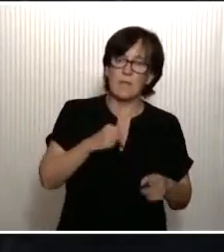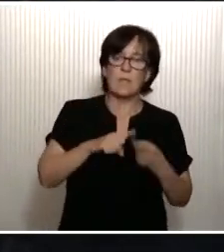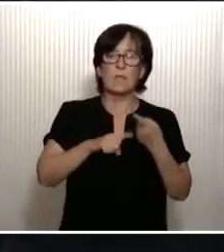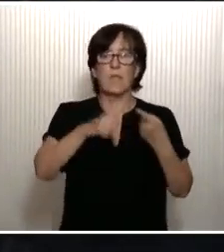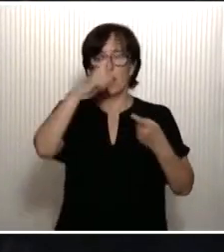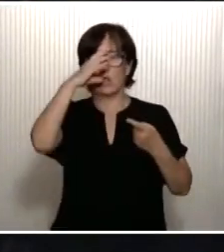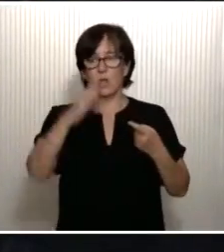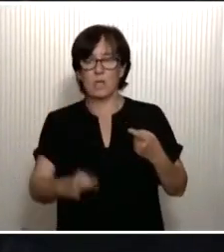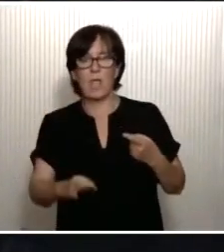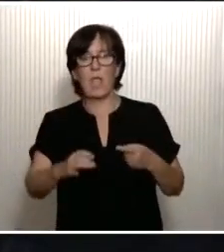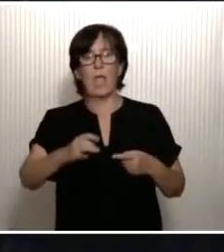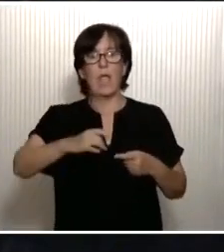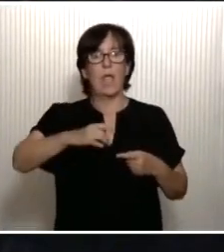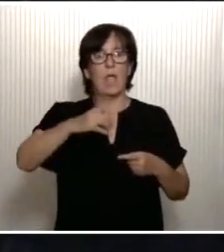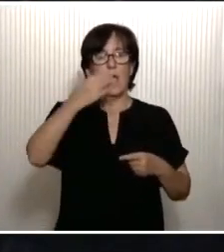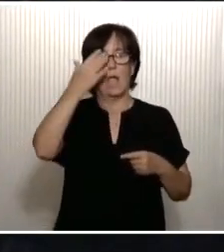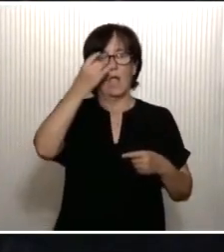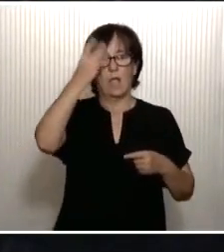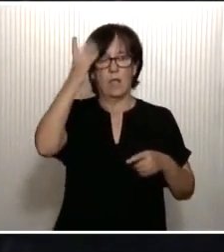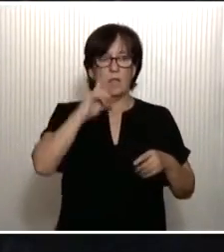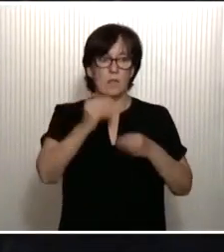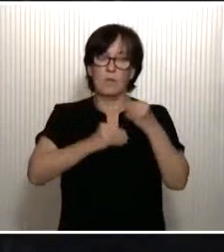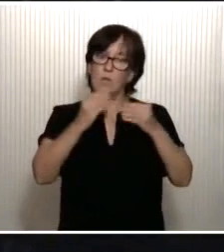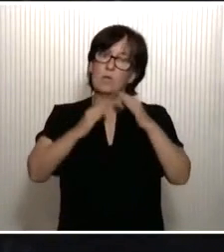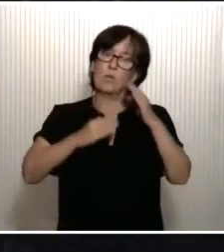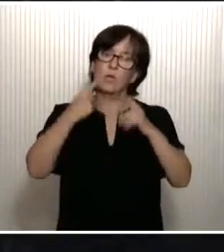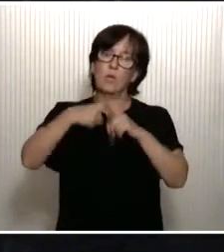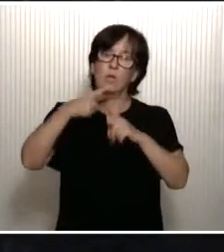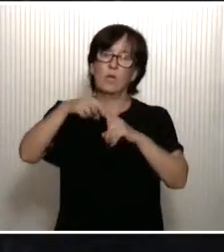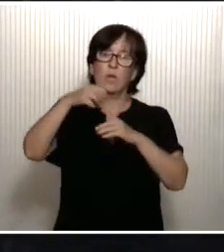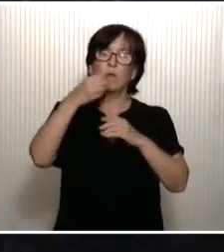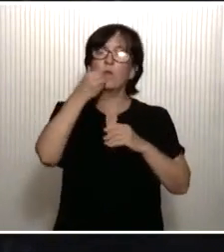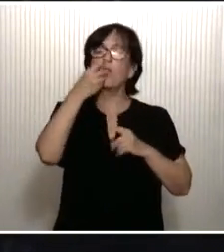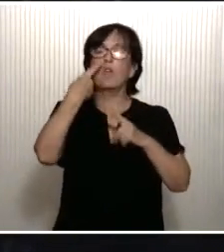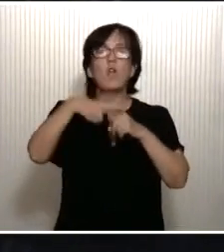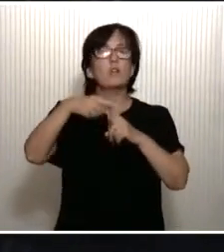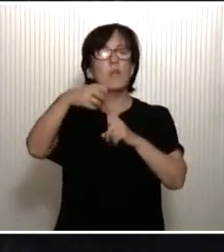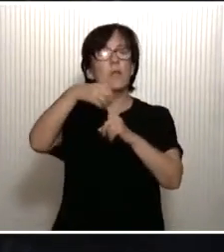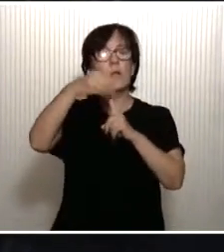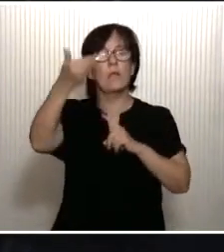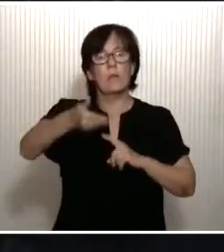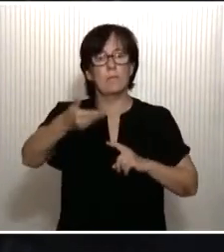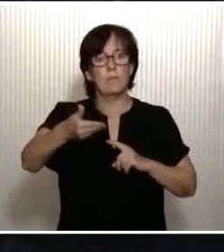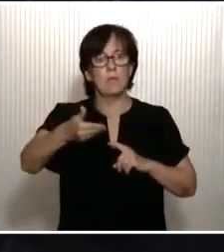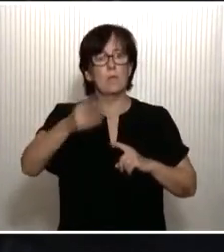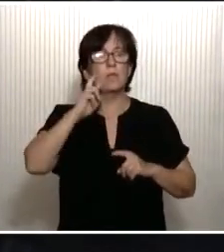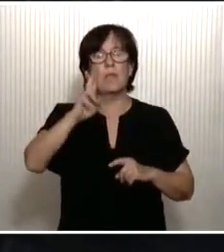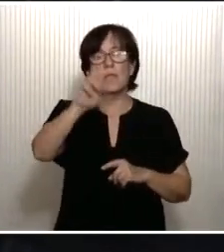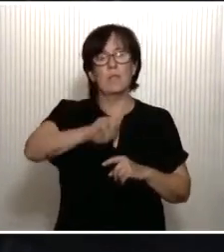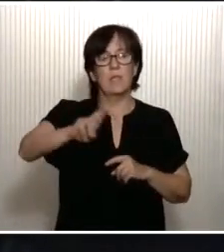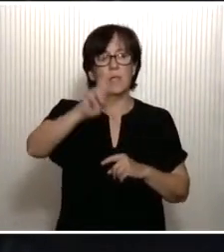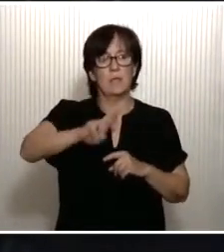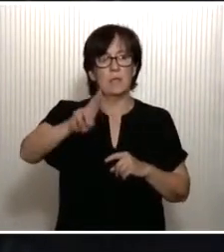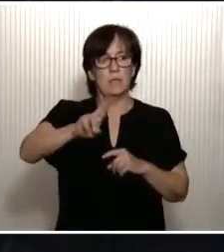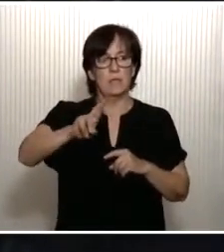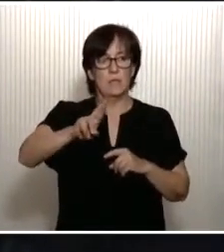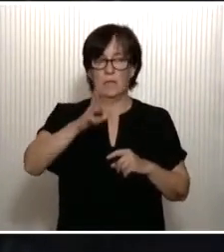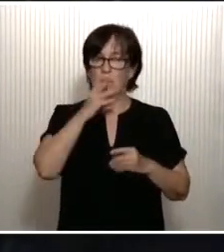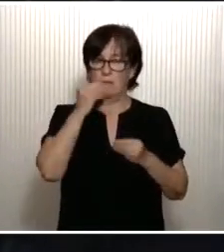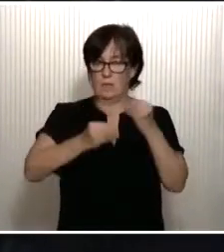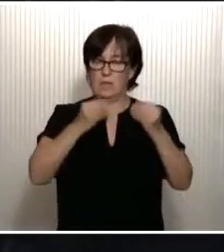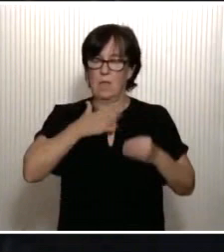ideología con un bien superior. Y ese bien superior es la recuperación del país.